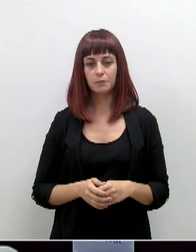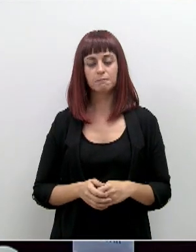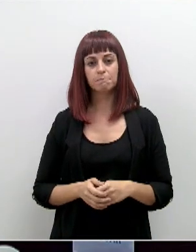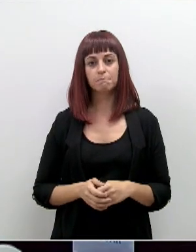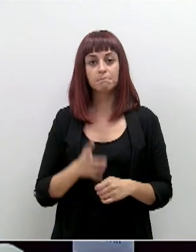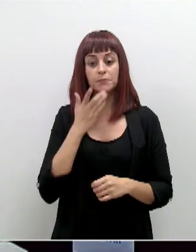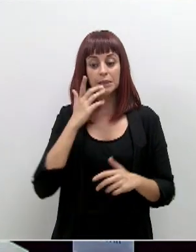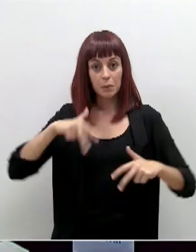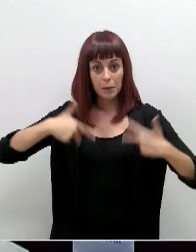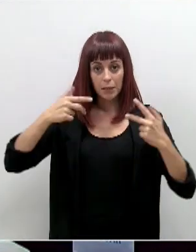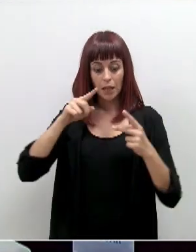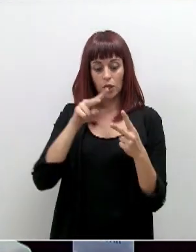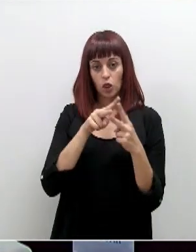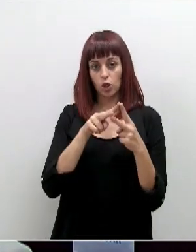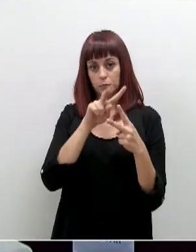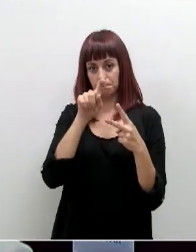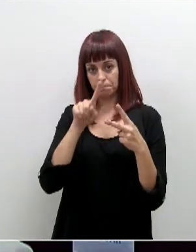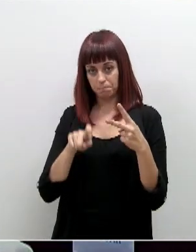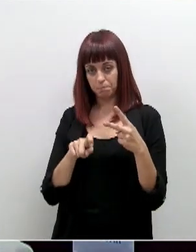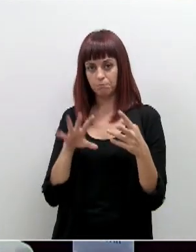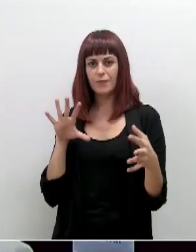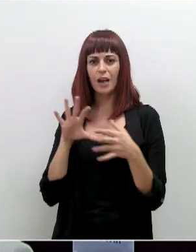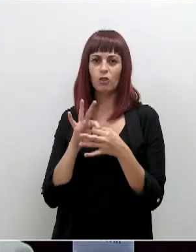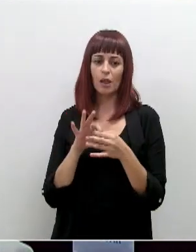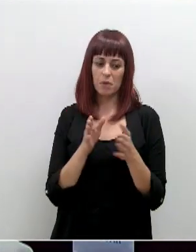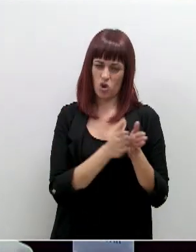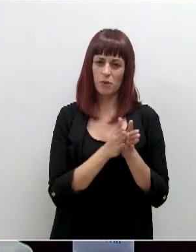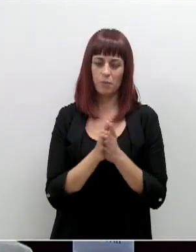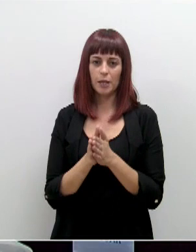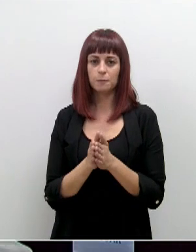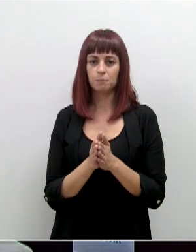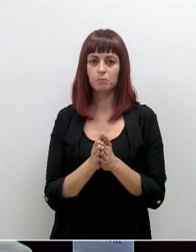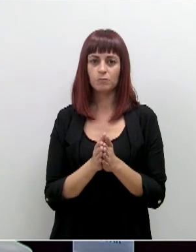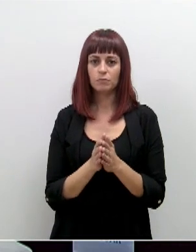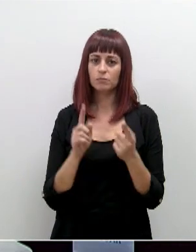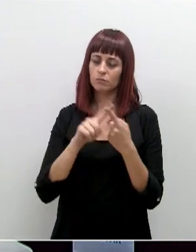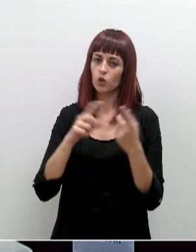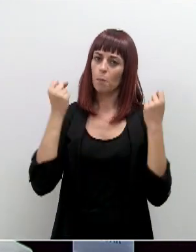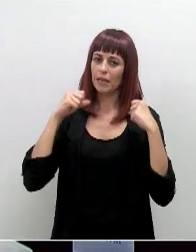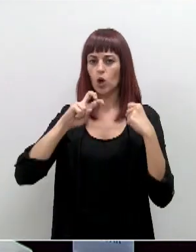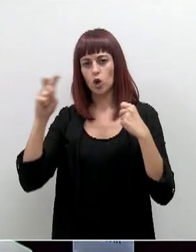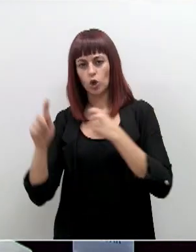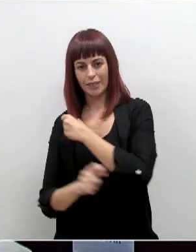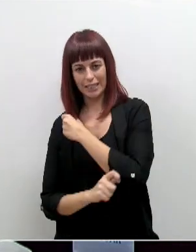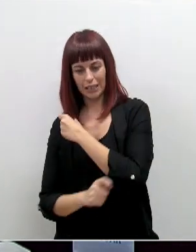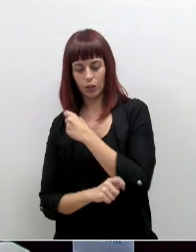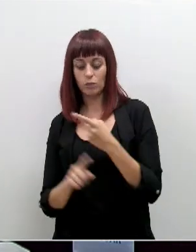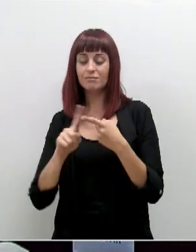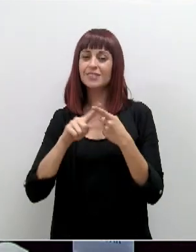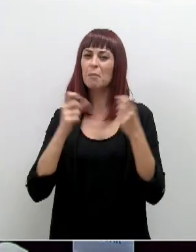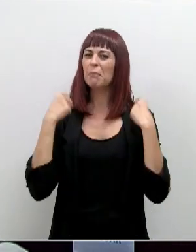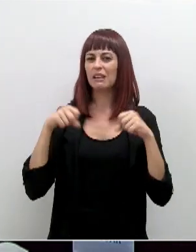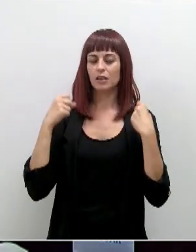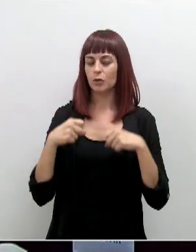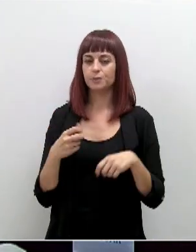Permiten dos preguntas más relacionadas con lo que han dicho los compañeros. Uno muy práctico y uno más estratégico. A nivel práctico,